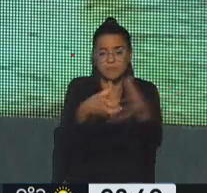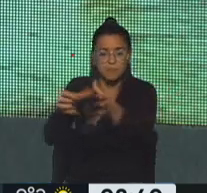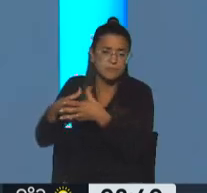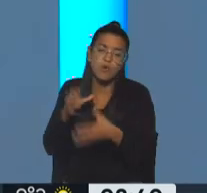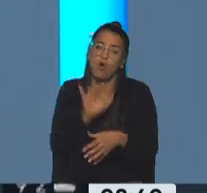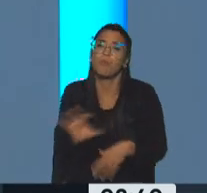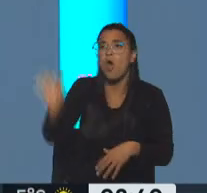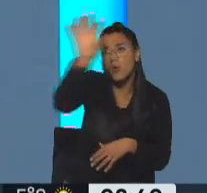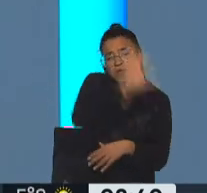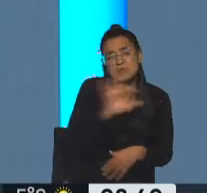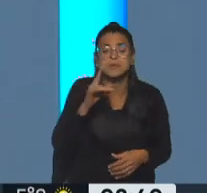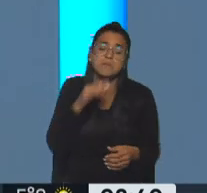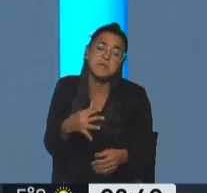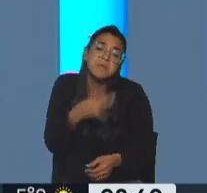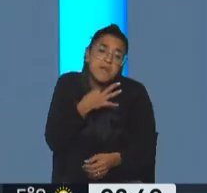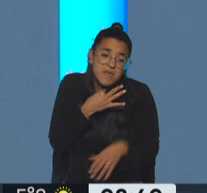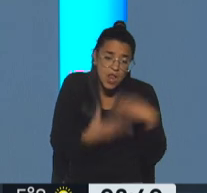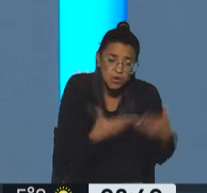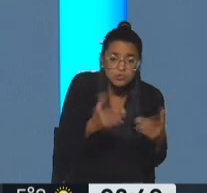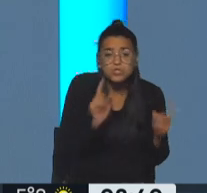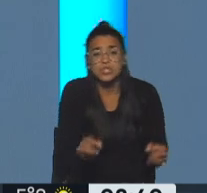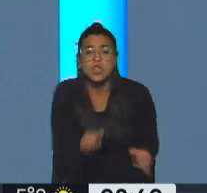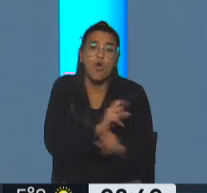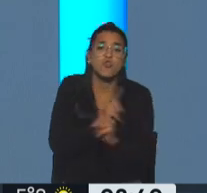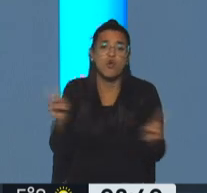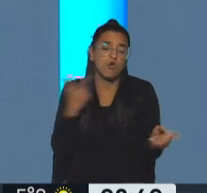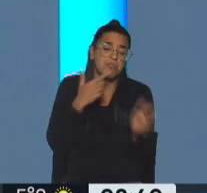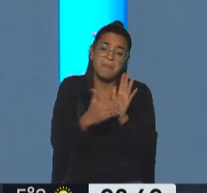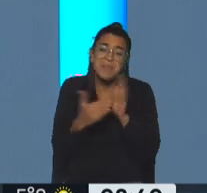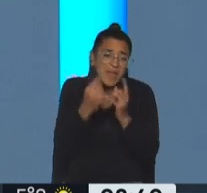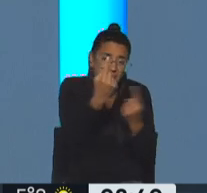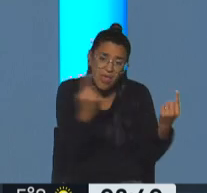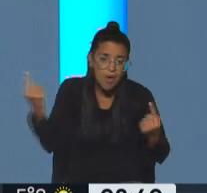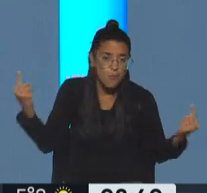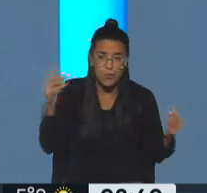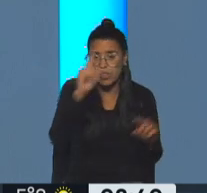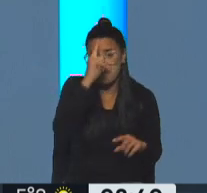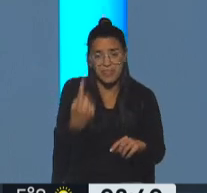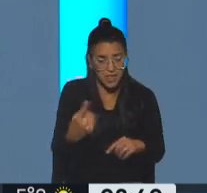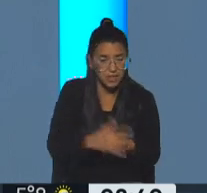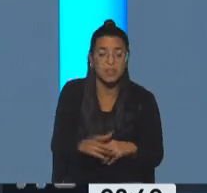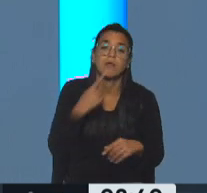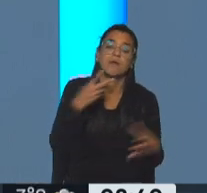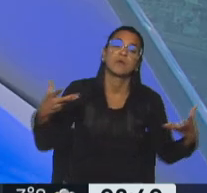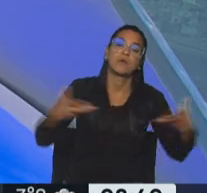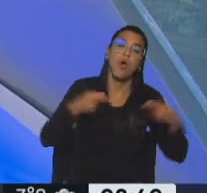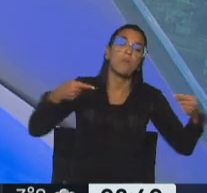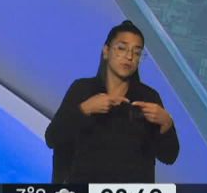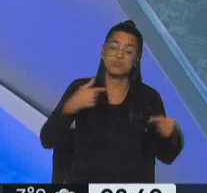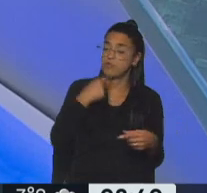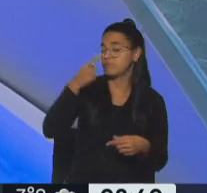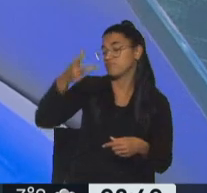provincias, prefieran o no avanzar entonces con la eliminación. Tener en cuenta que la oposición se opone, valga la